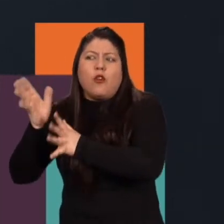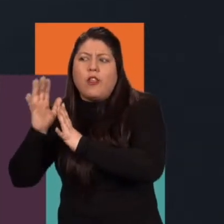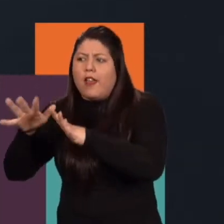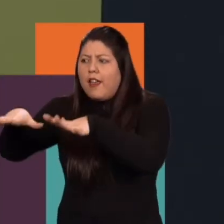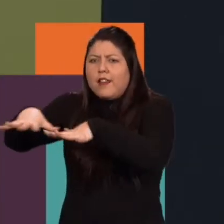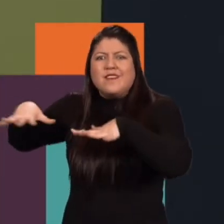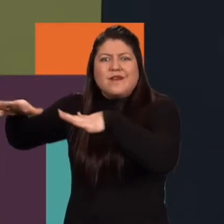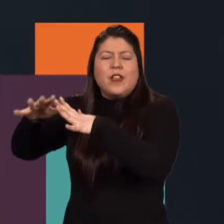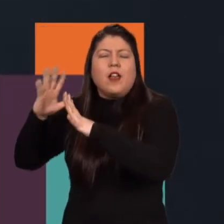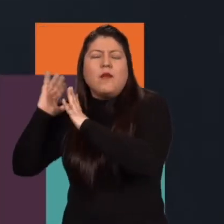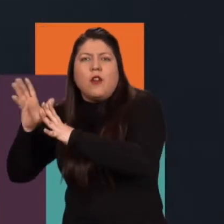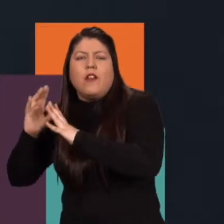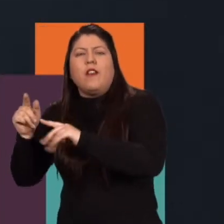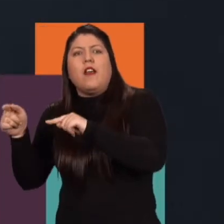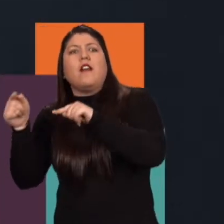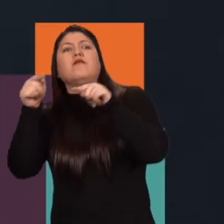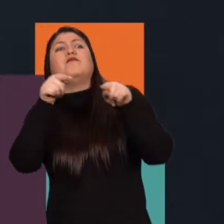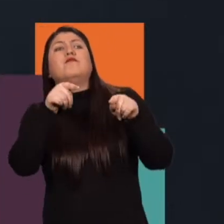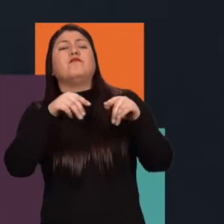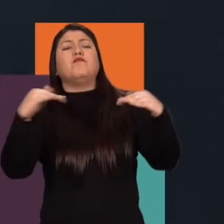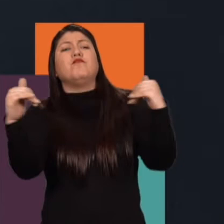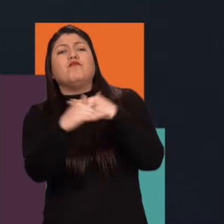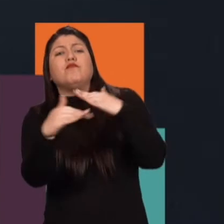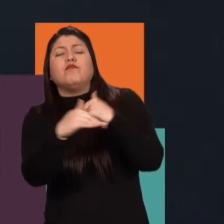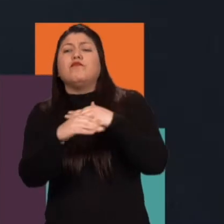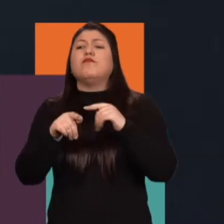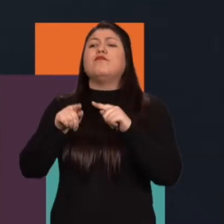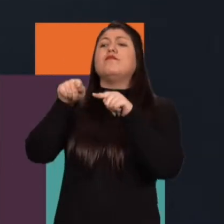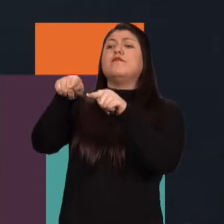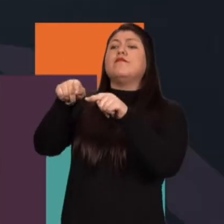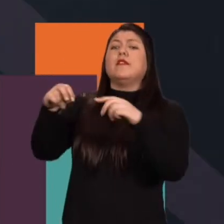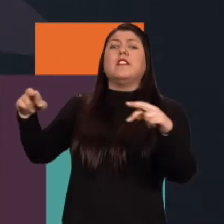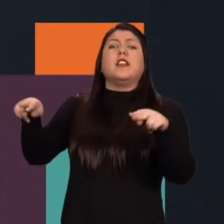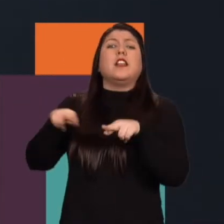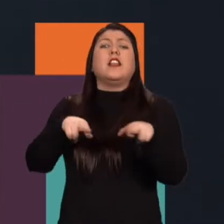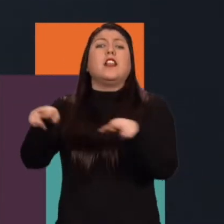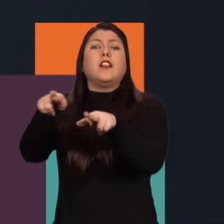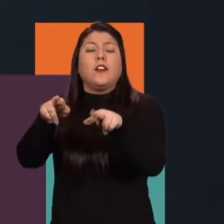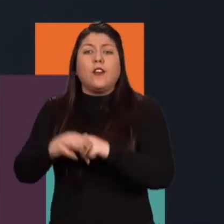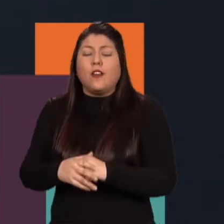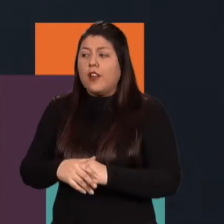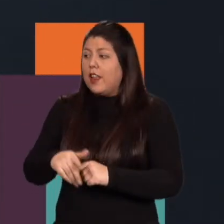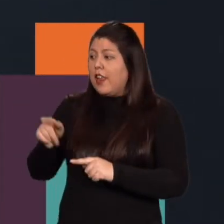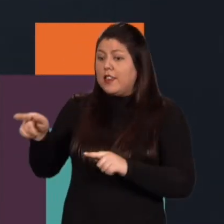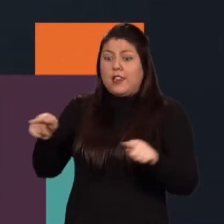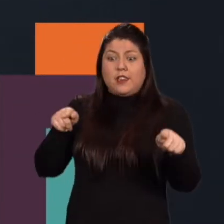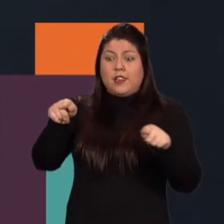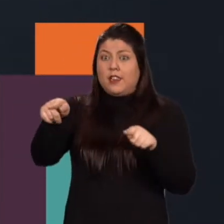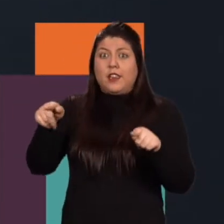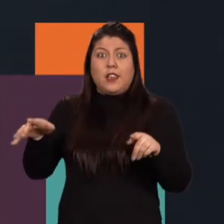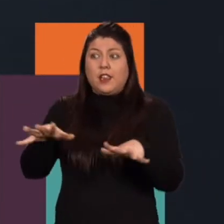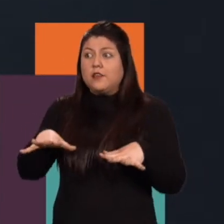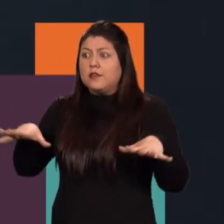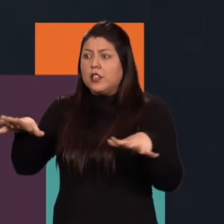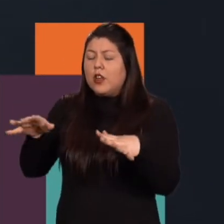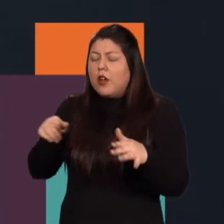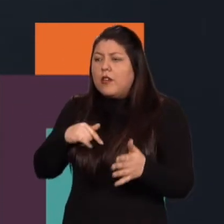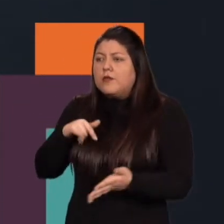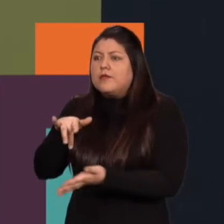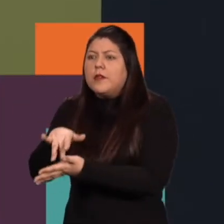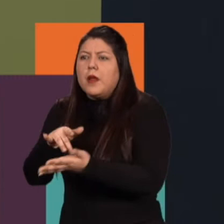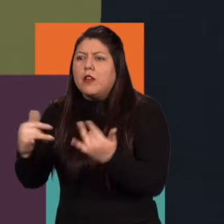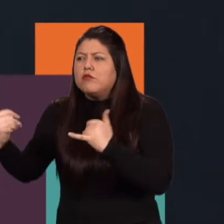si mirábamos para un lado existía la carretera, existía el río. Entonces, digamos que el reto de estas nuevas historias para el manejo de esos